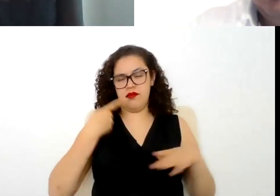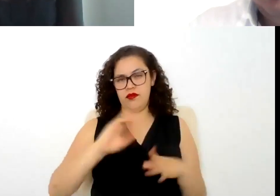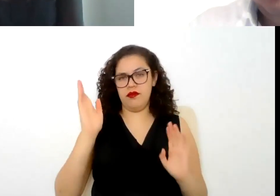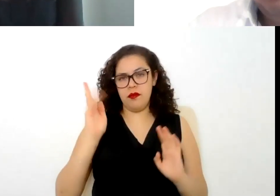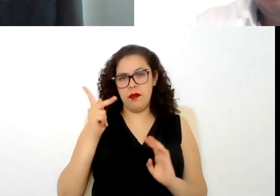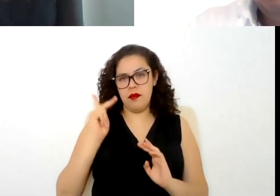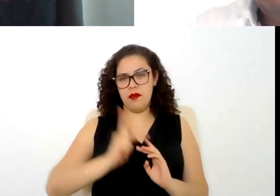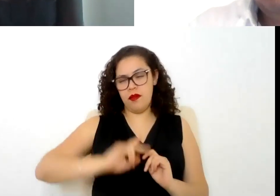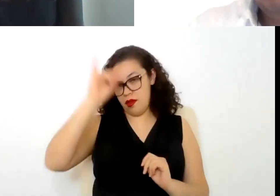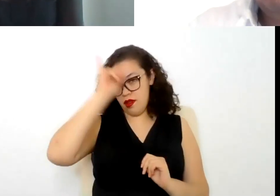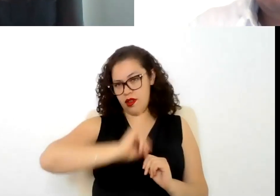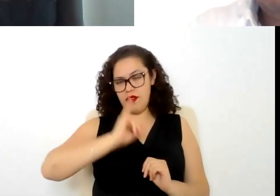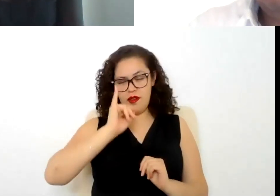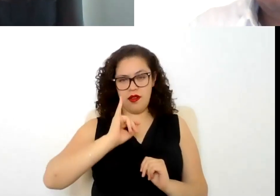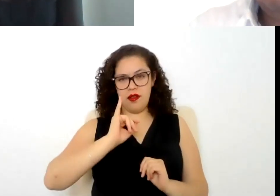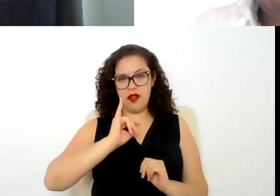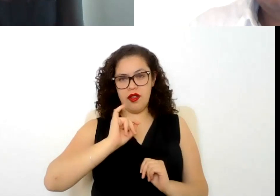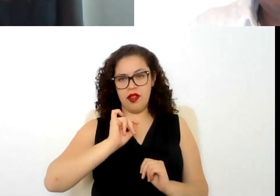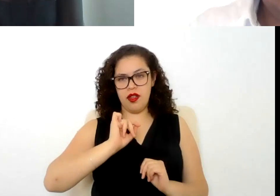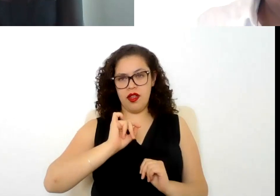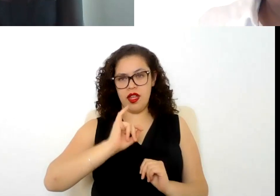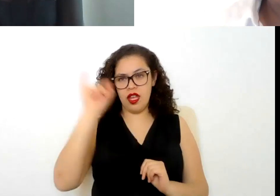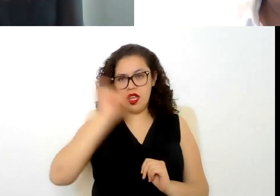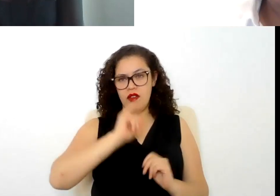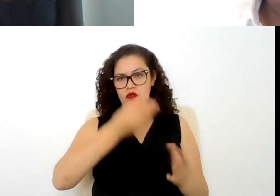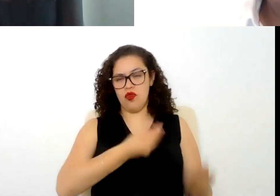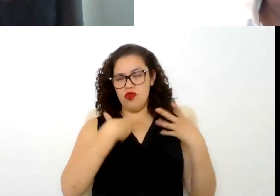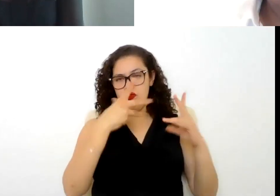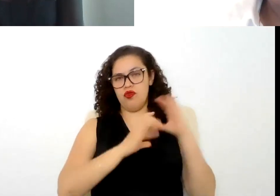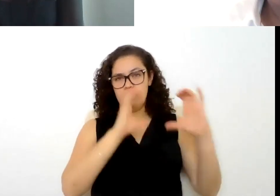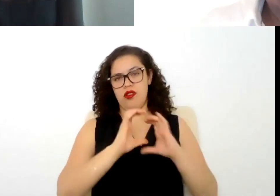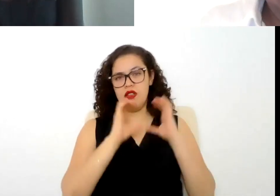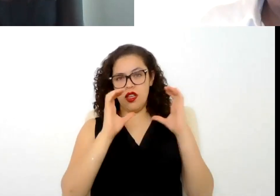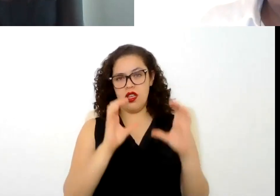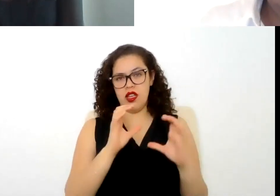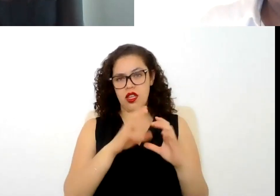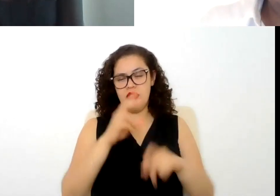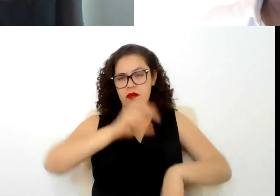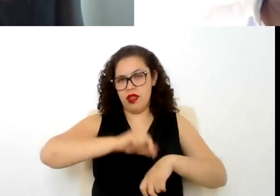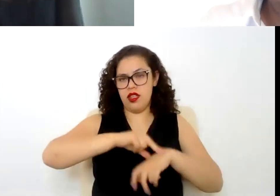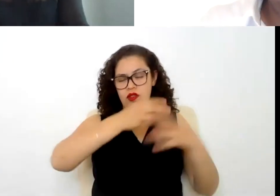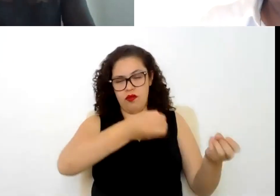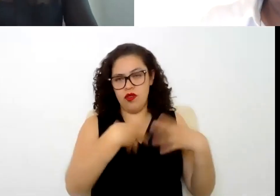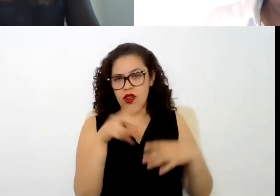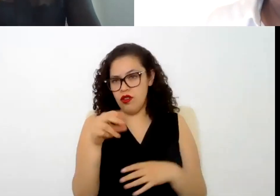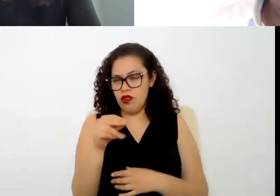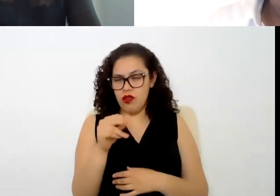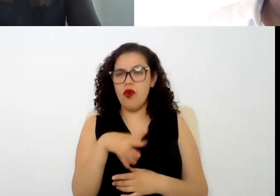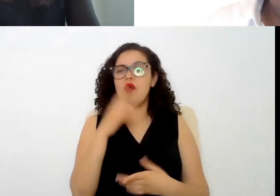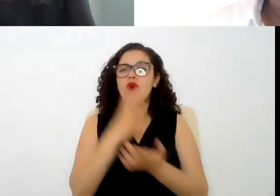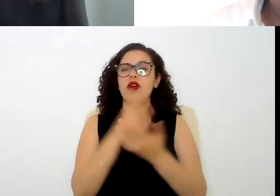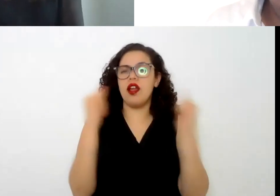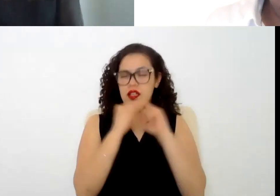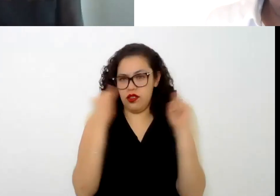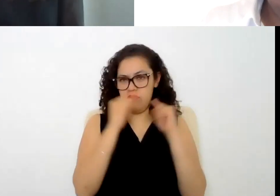patrón no sería quien recibe esos cuidados este medicinales sino sería la propia institución que